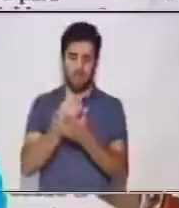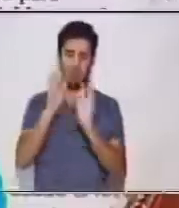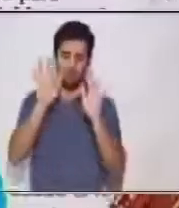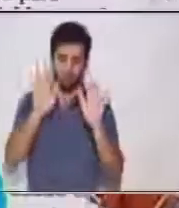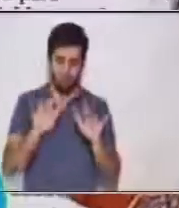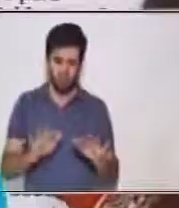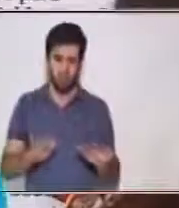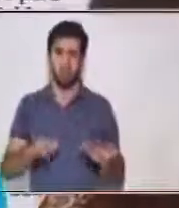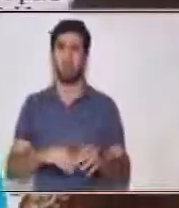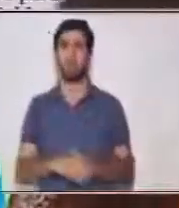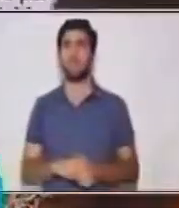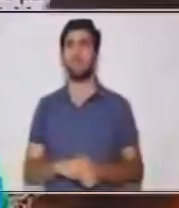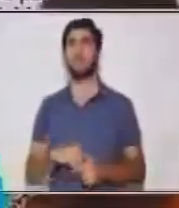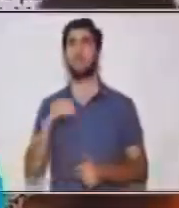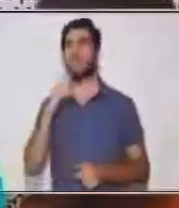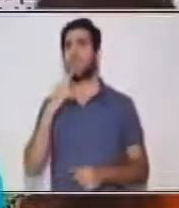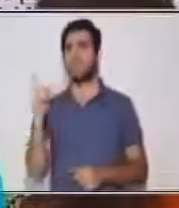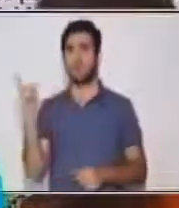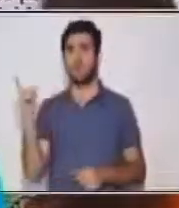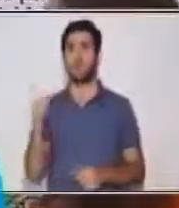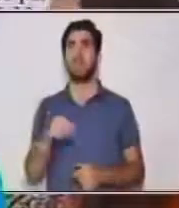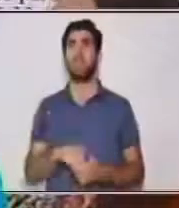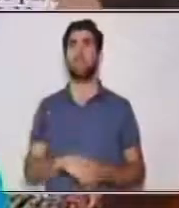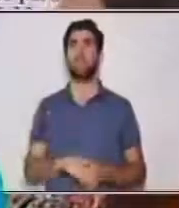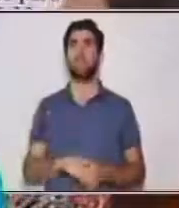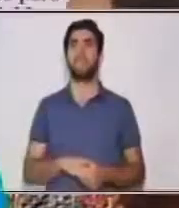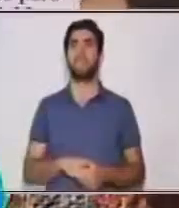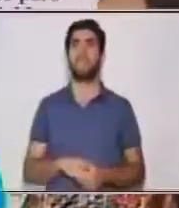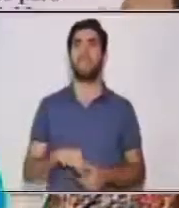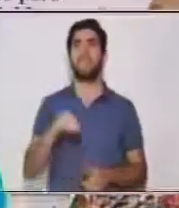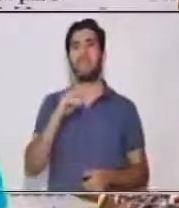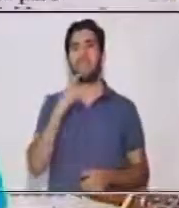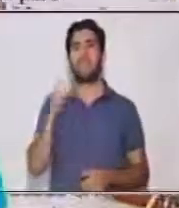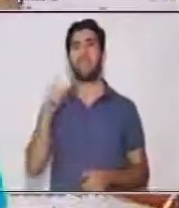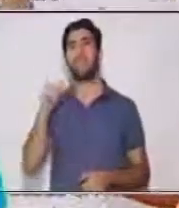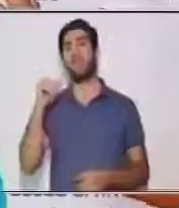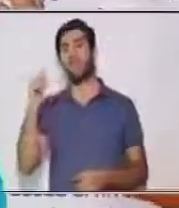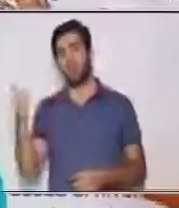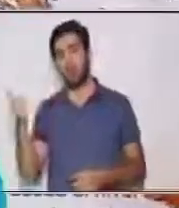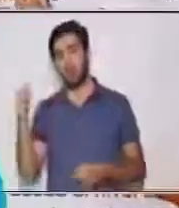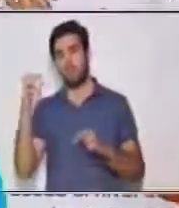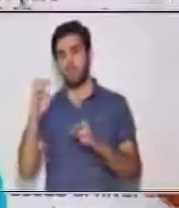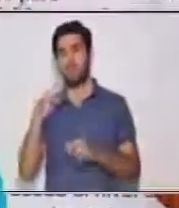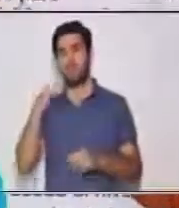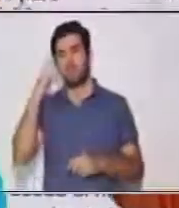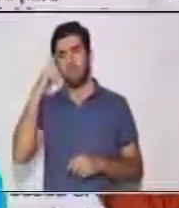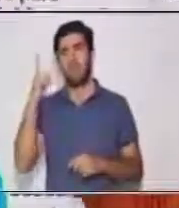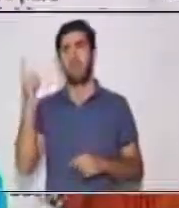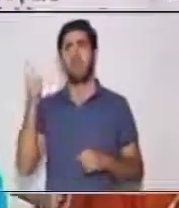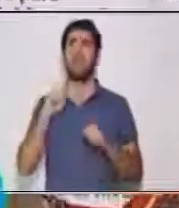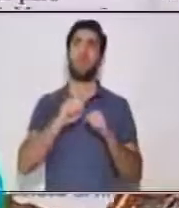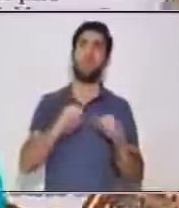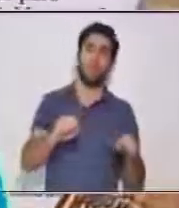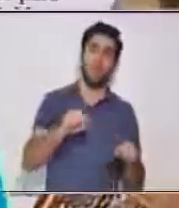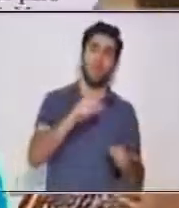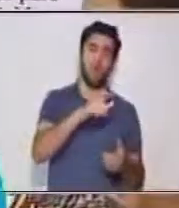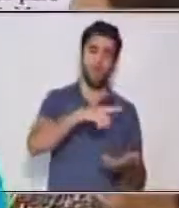Algunos dicen que falleció Tecún Humán en los valles de Urbina,